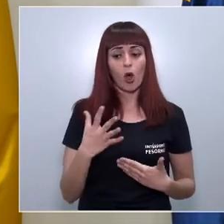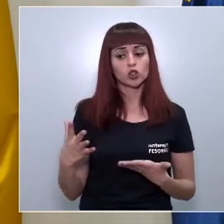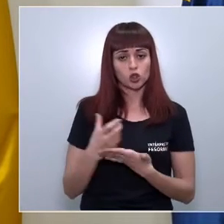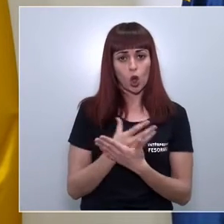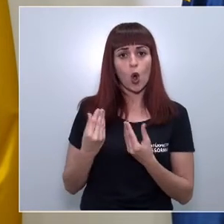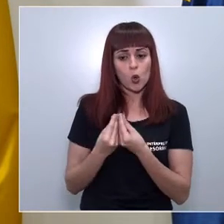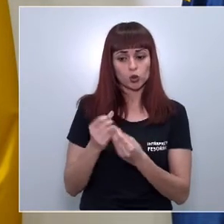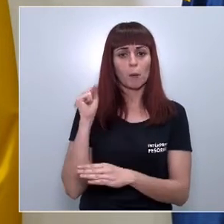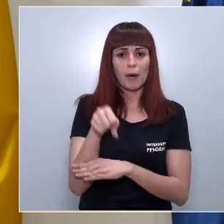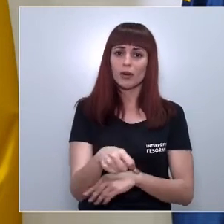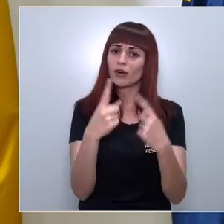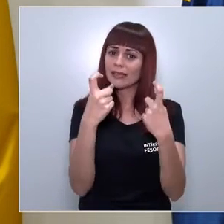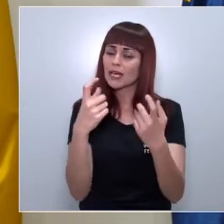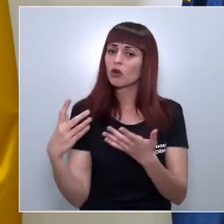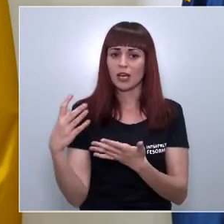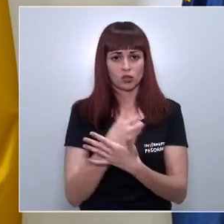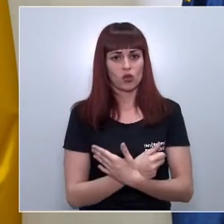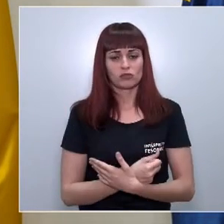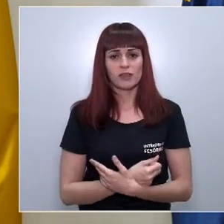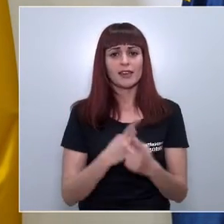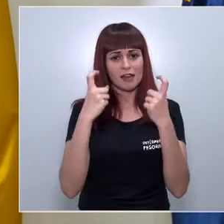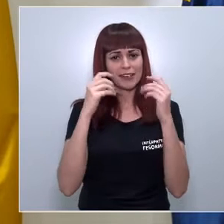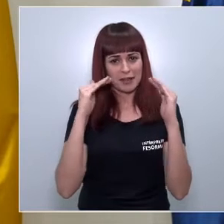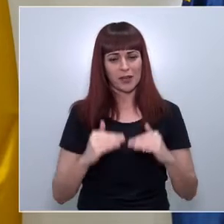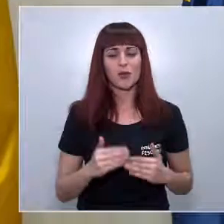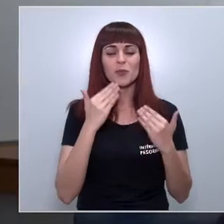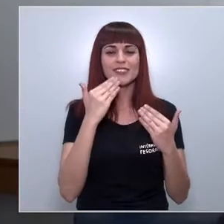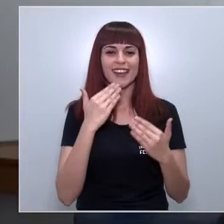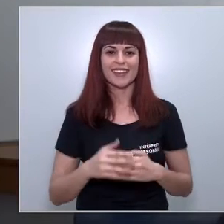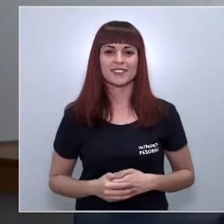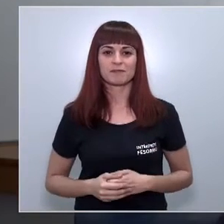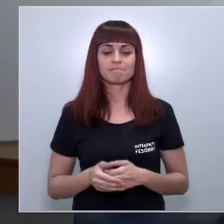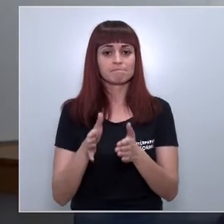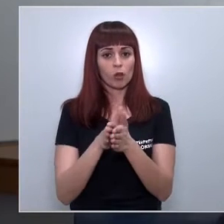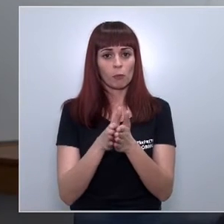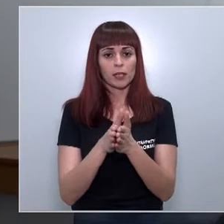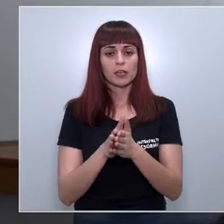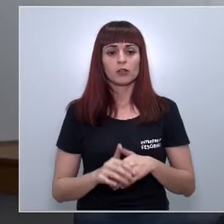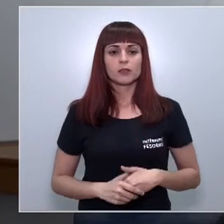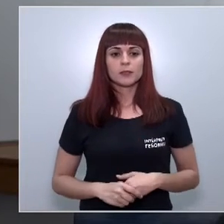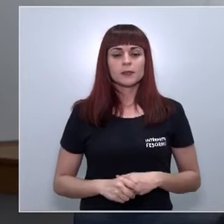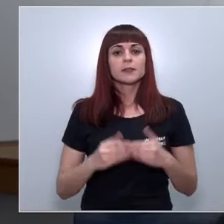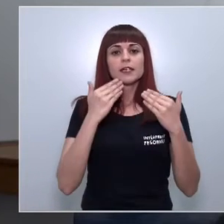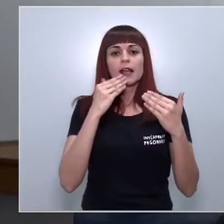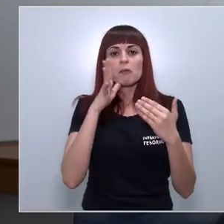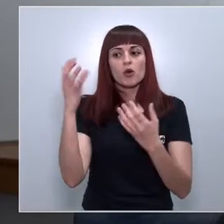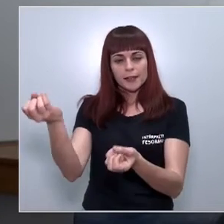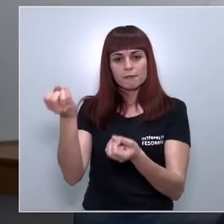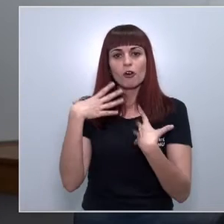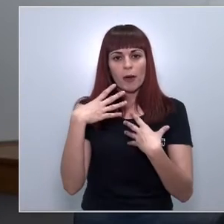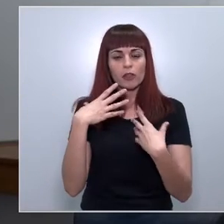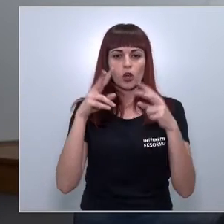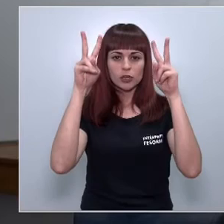os necesitamos a todos. Y ya queda menos. Muchas gracias, señora consejera. Muchas gracias, compañero, por aportarnos toda la información